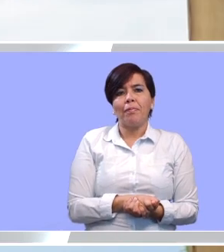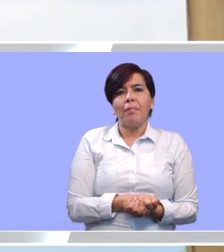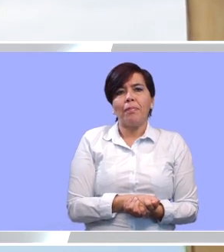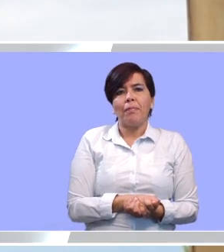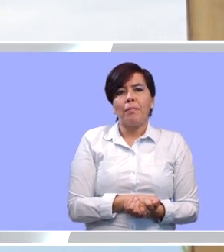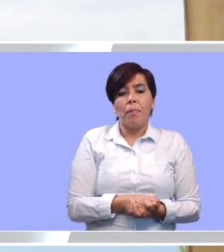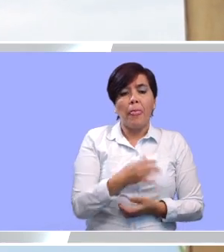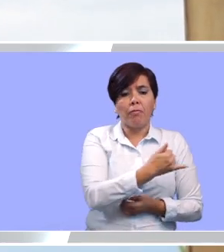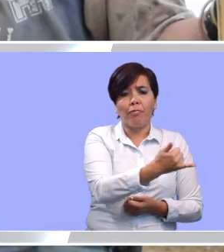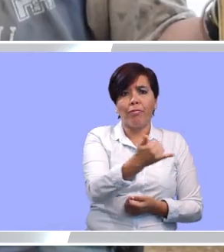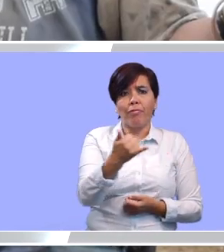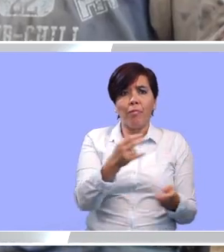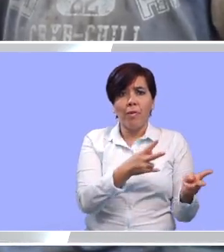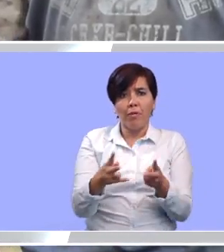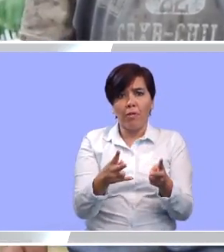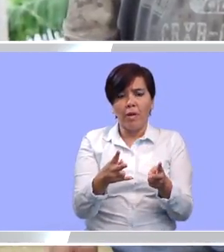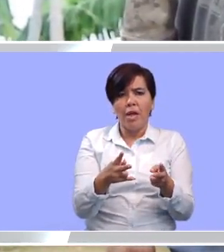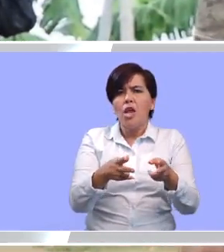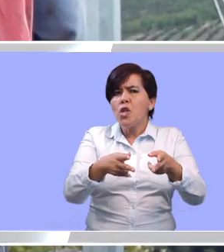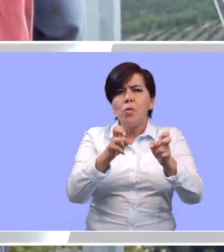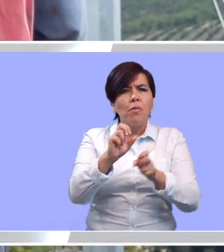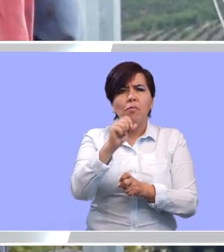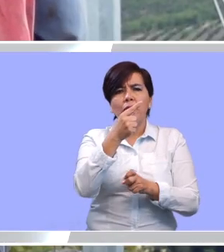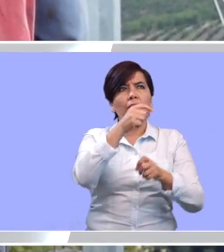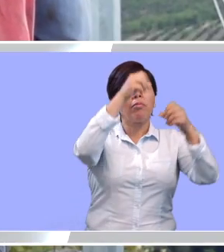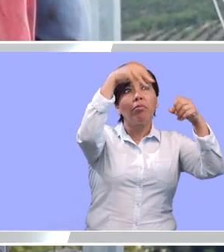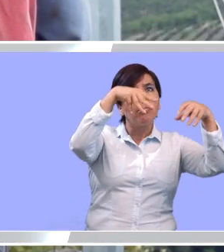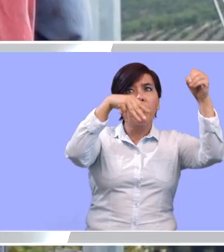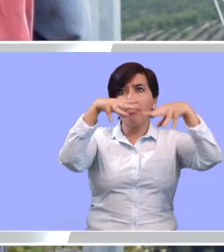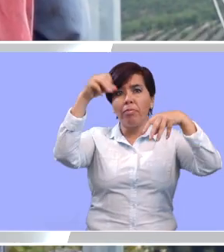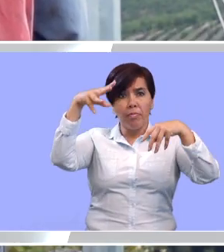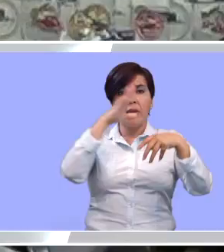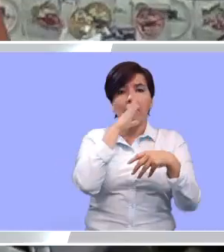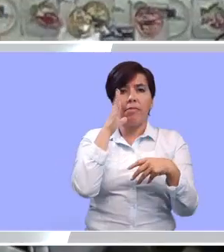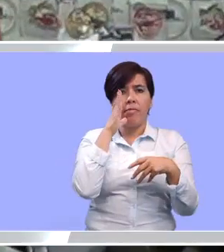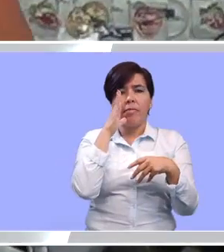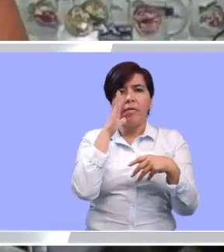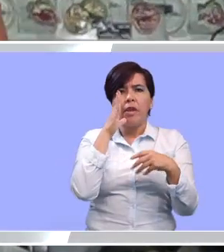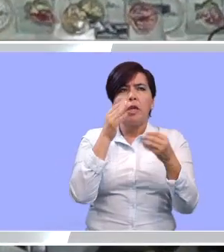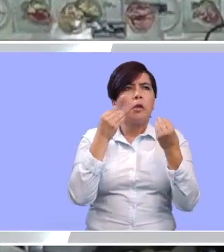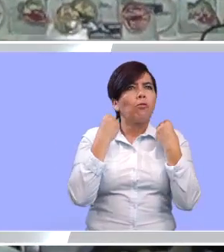Para los usuarios nuevos que estamos sacrificando es